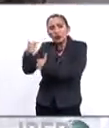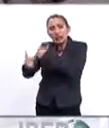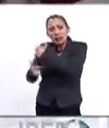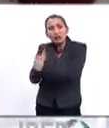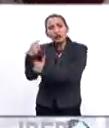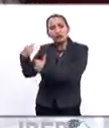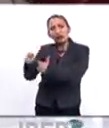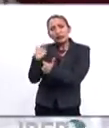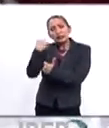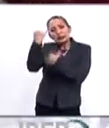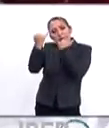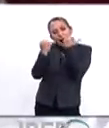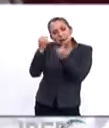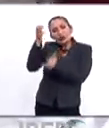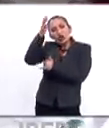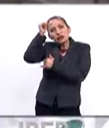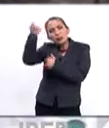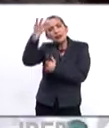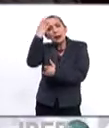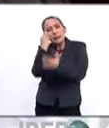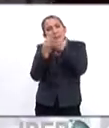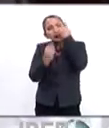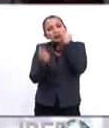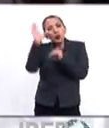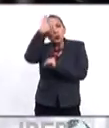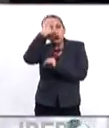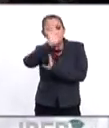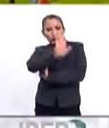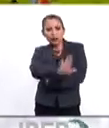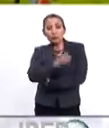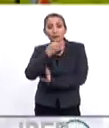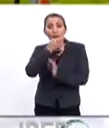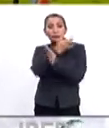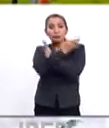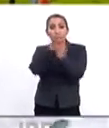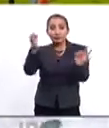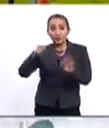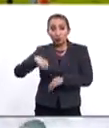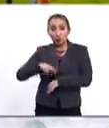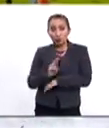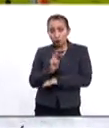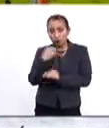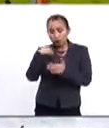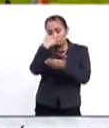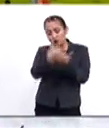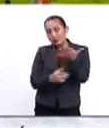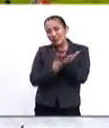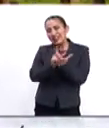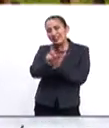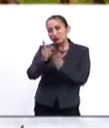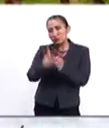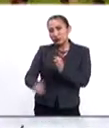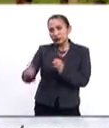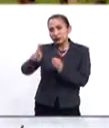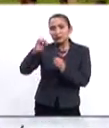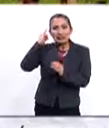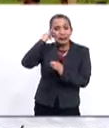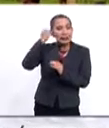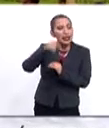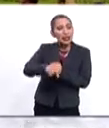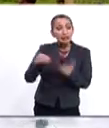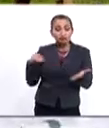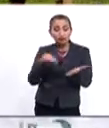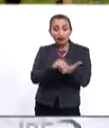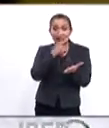generación de los conceptos e ideas y, en general, de la cultura. La Declaración de las Naciones Unidas sobre los derechos de los pueblos indígenas